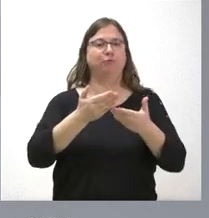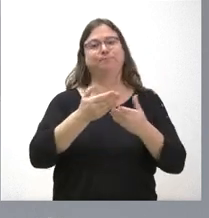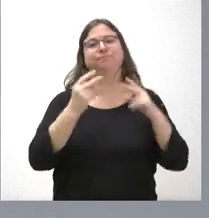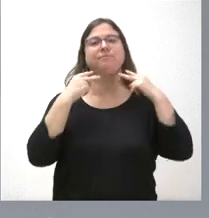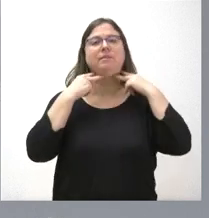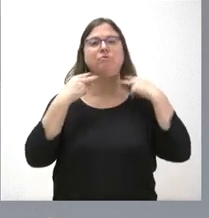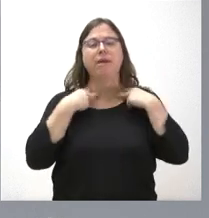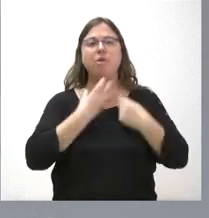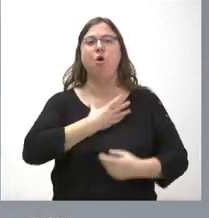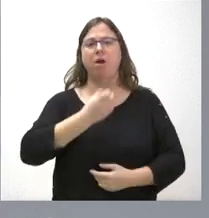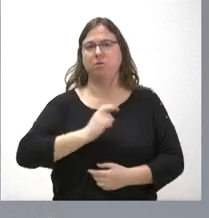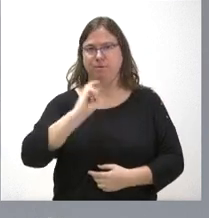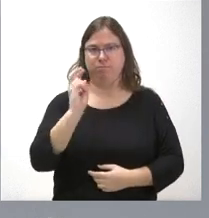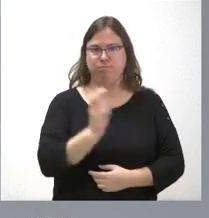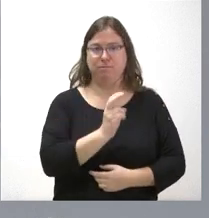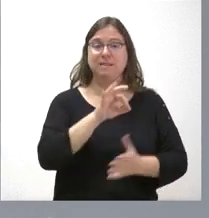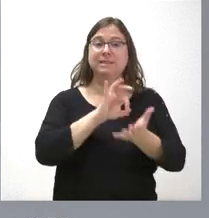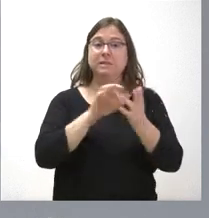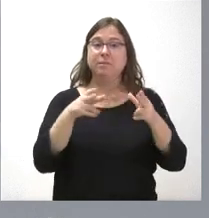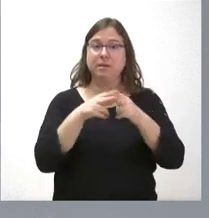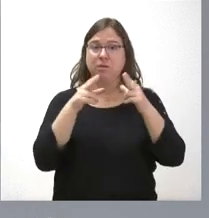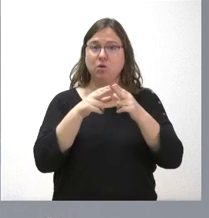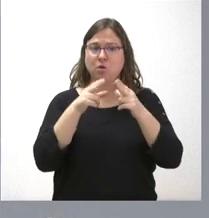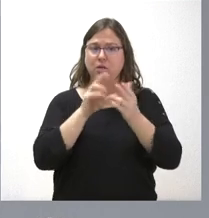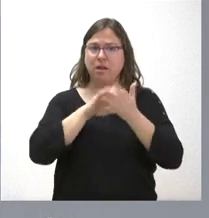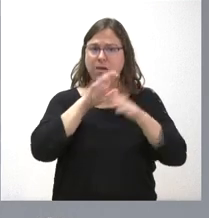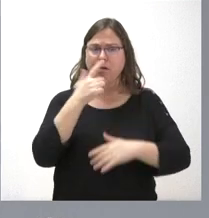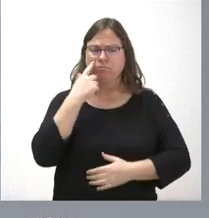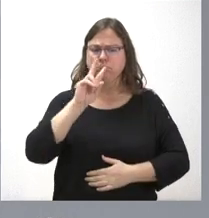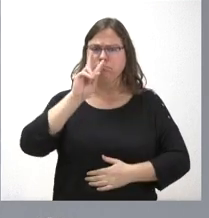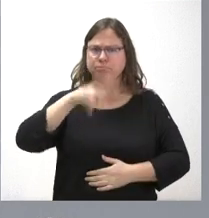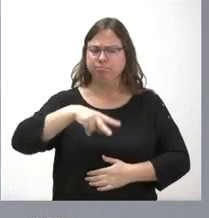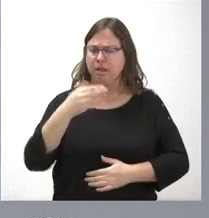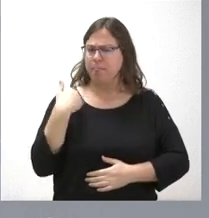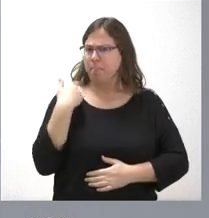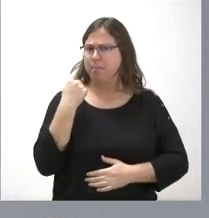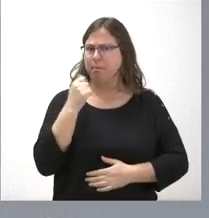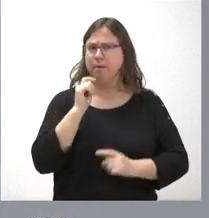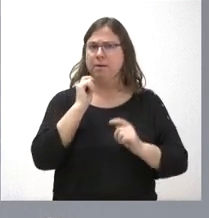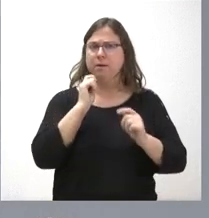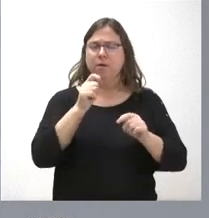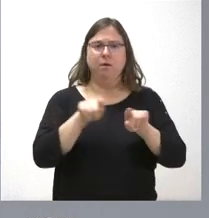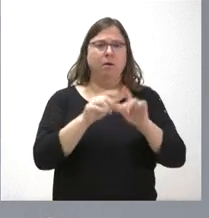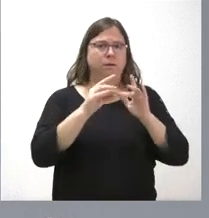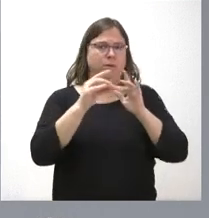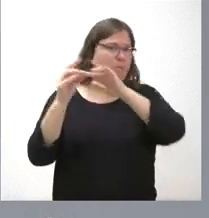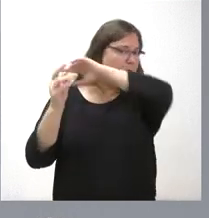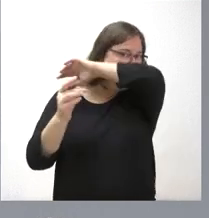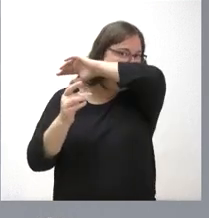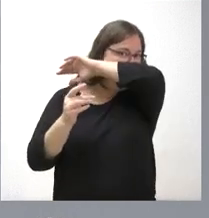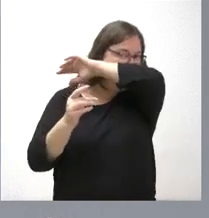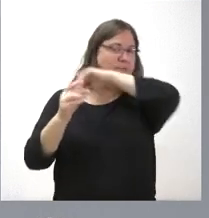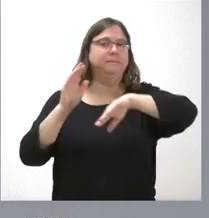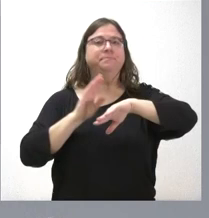Los servicios sociales de Castilla y León han sido reconocidos recientemente como líderes en la